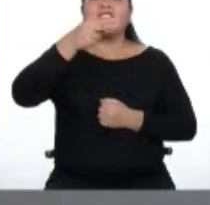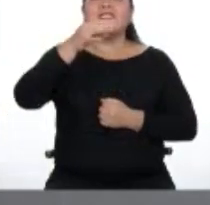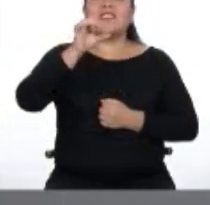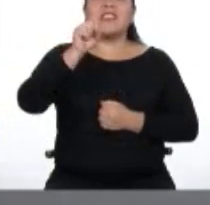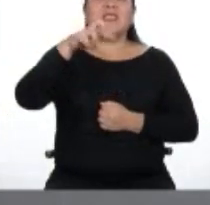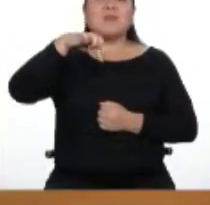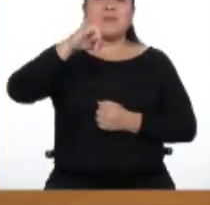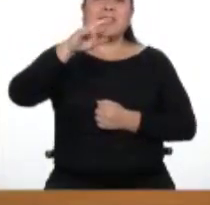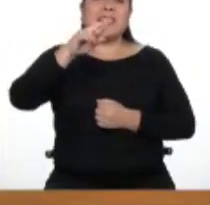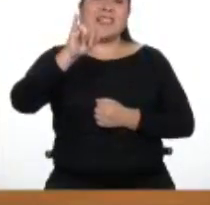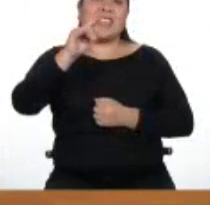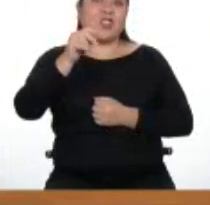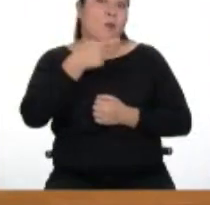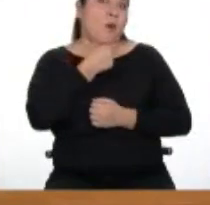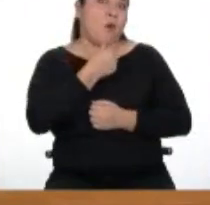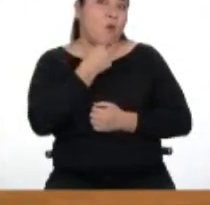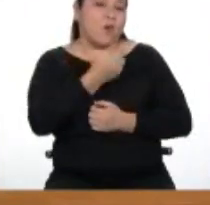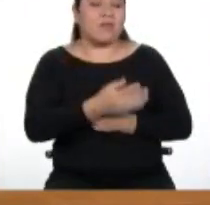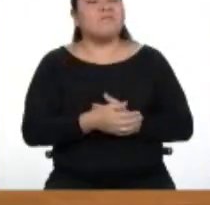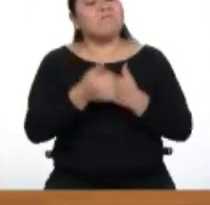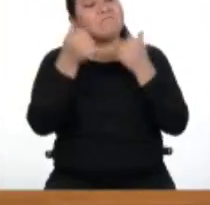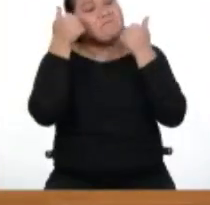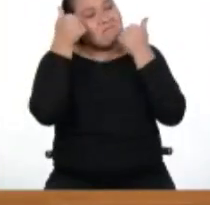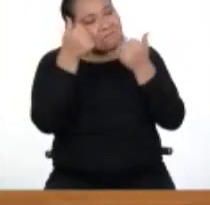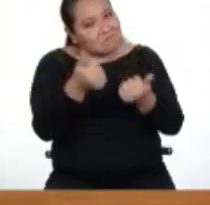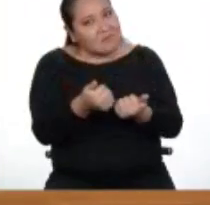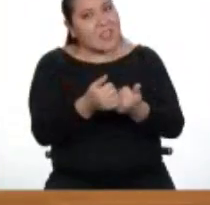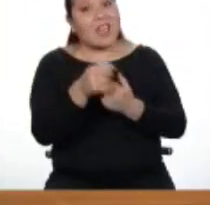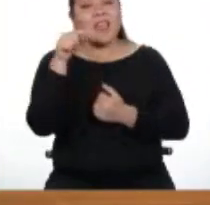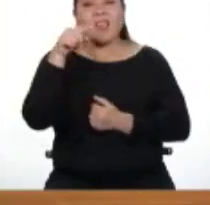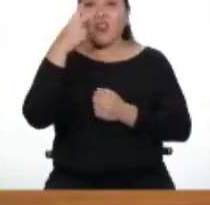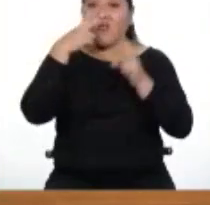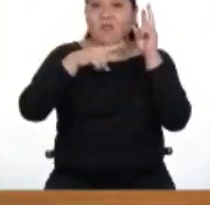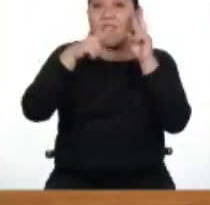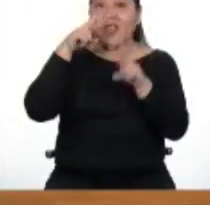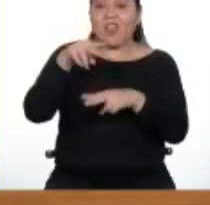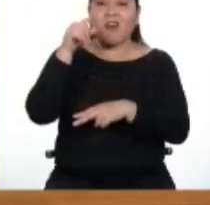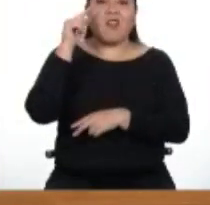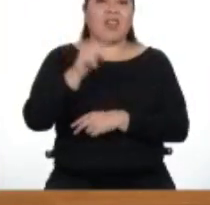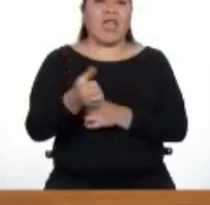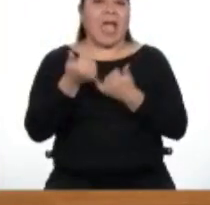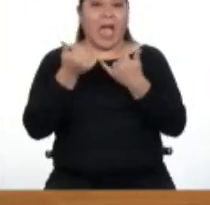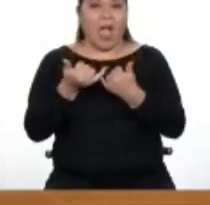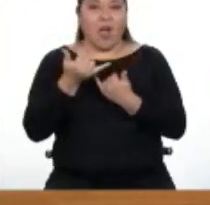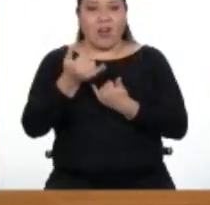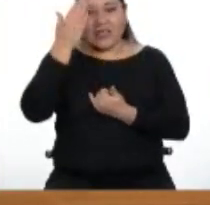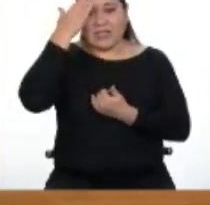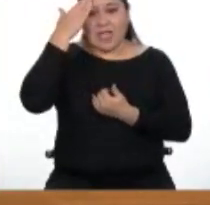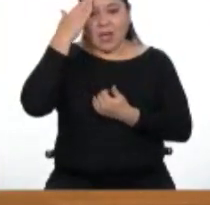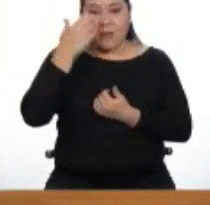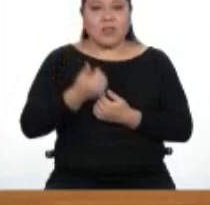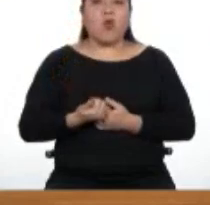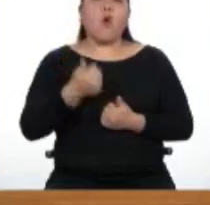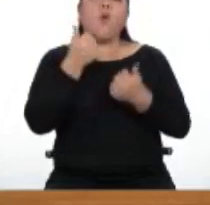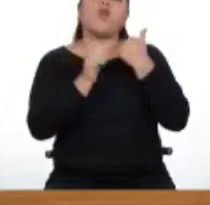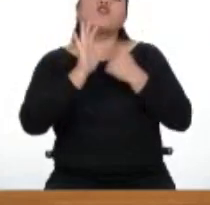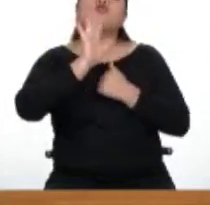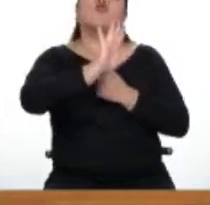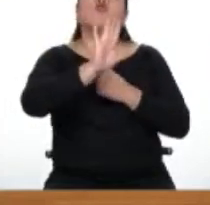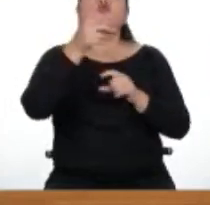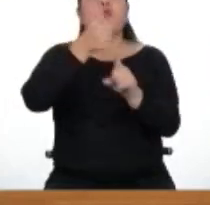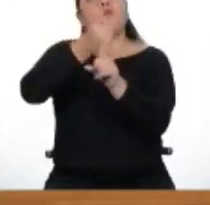me gusta muchísimo. Me alegra, Rodrigo. Porque veo que ahora eres capaz de reconocer tus propias emociones